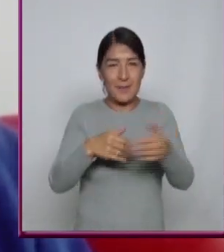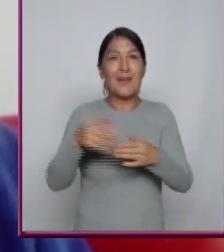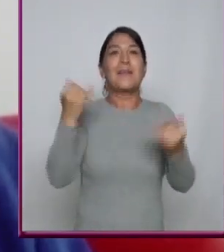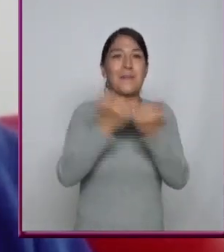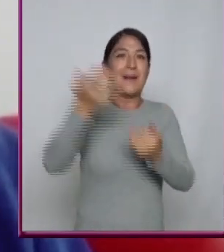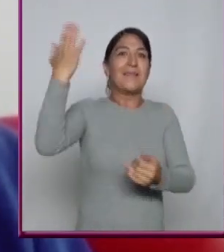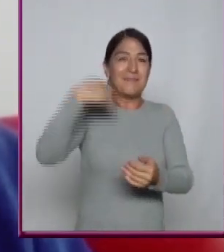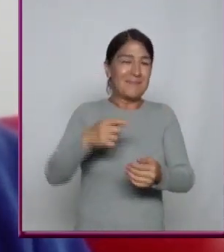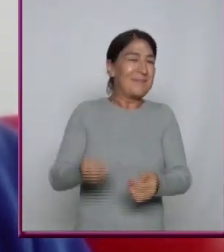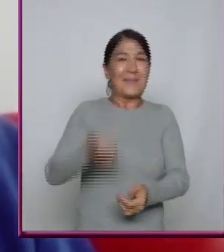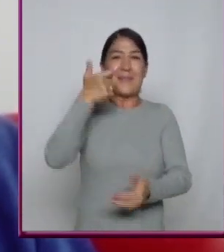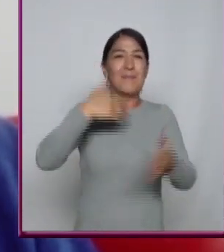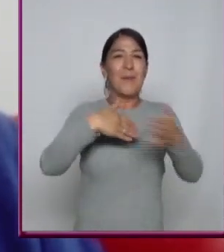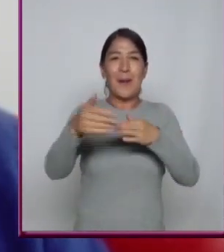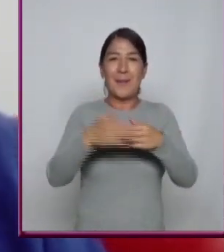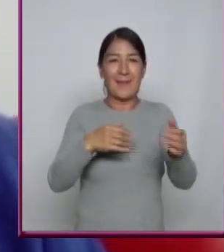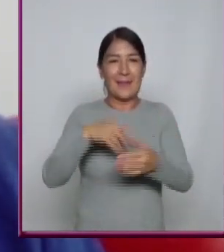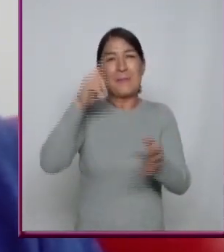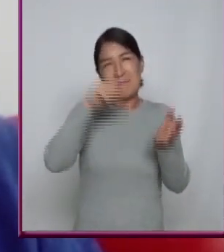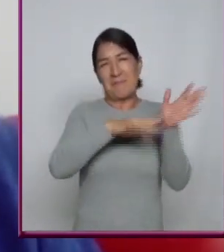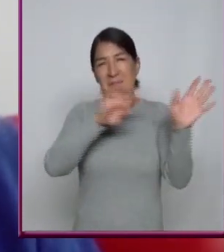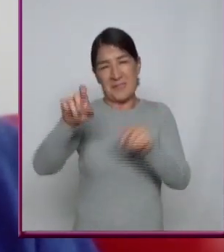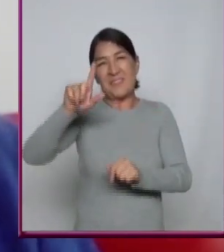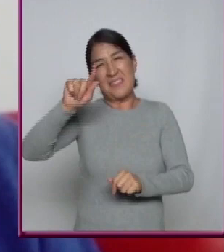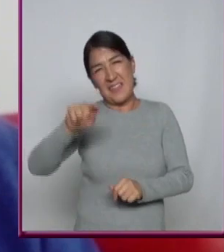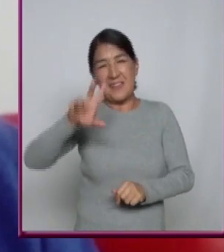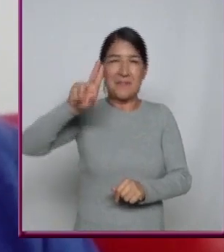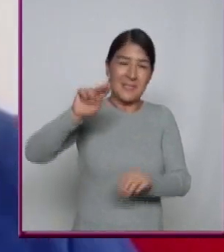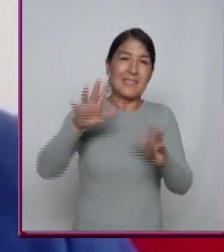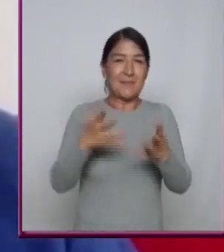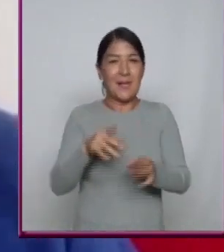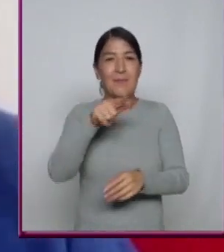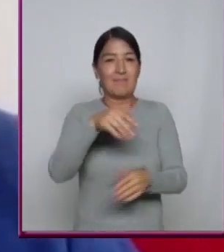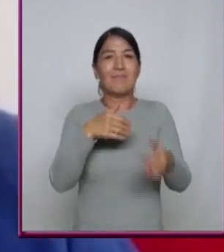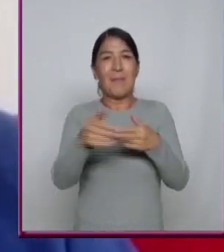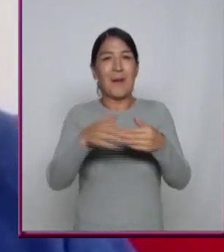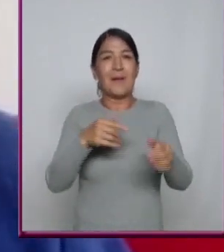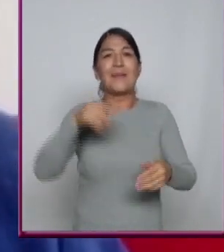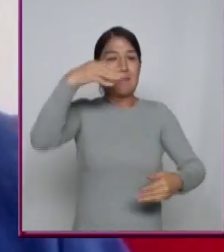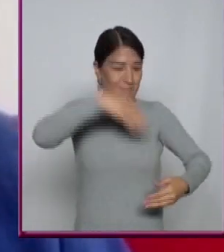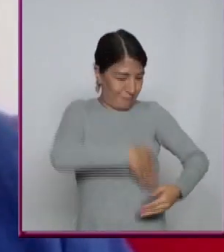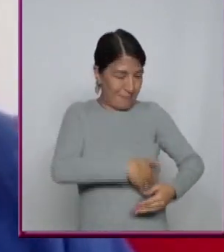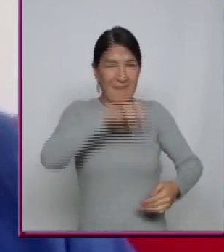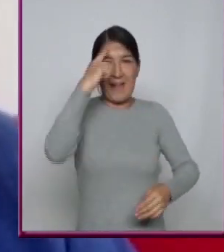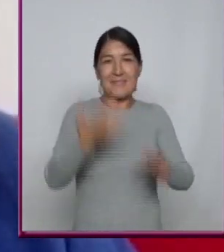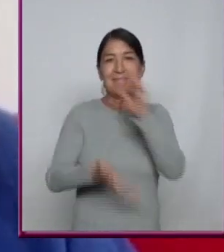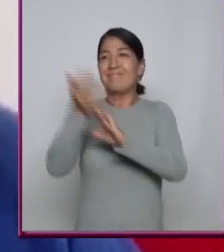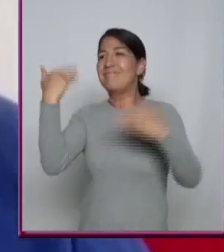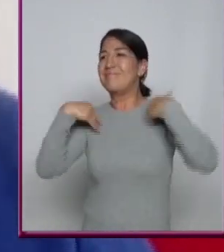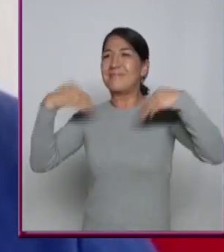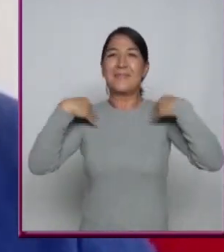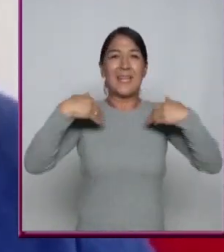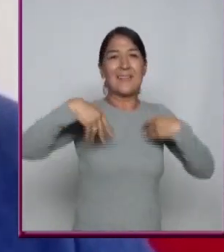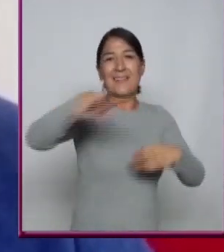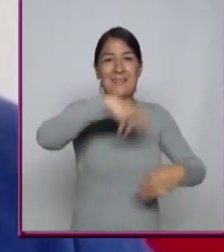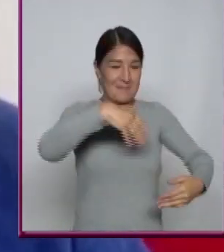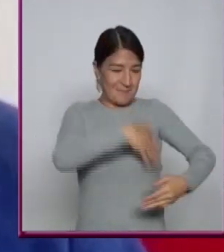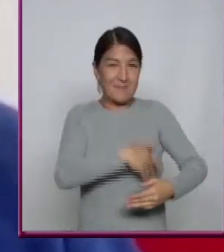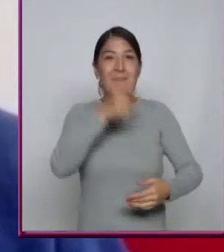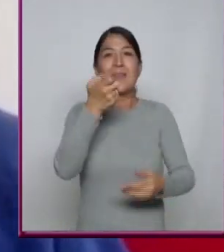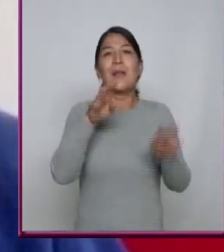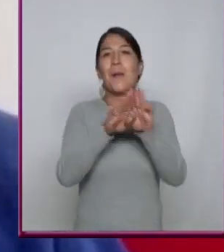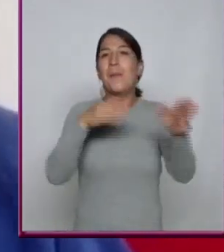mucho En 70 y 80 Por su portabilidad, ¿no? Porque podrías cargarlo y llevártelo para todos lados Y con el Walkman pues ya se volvió